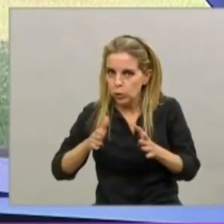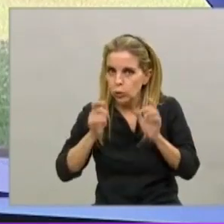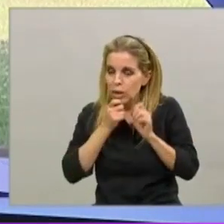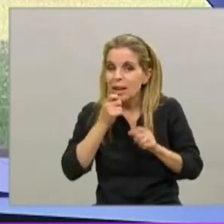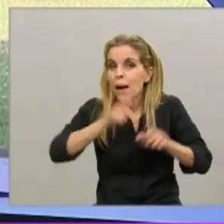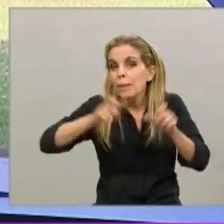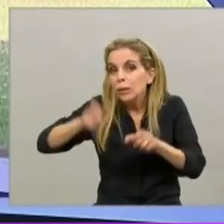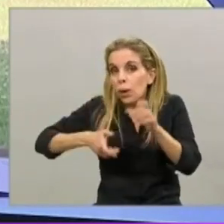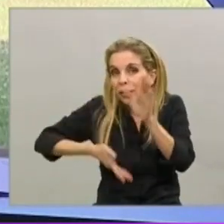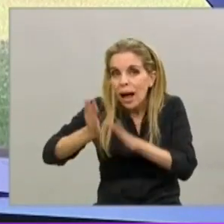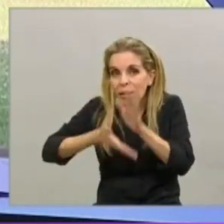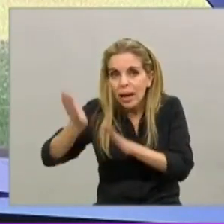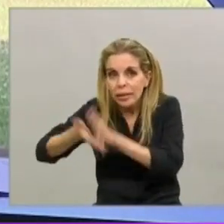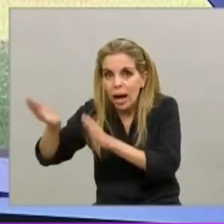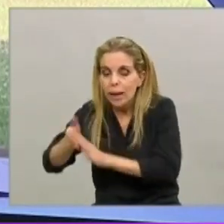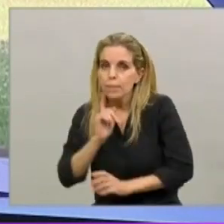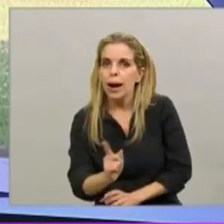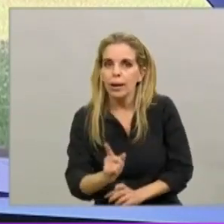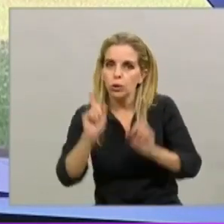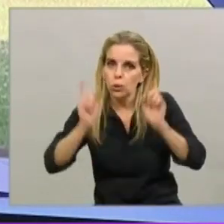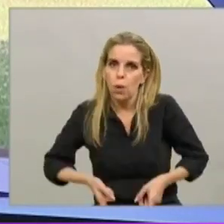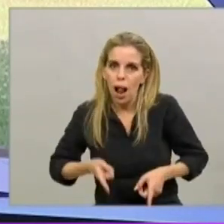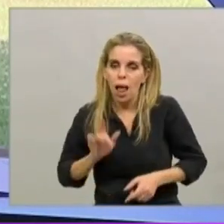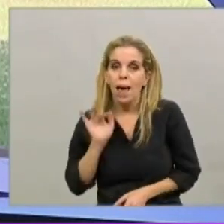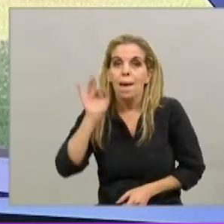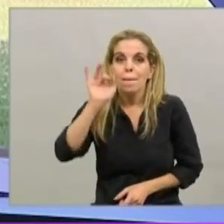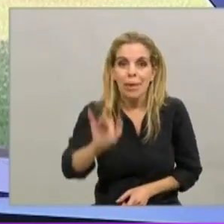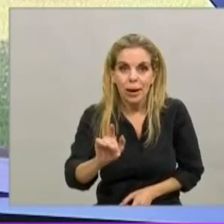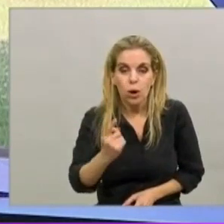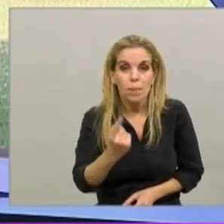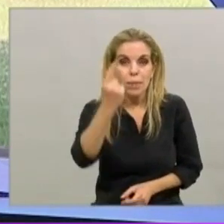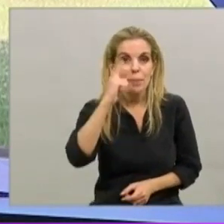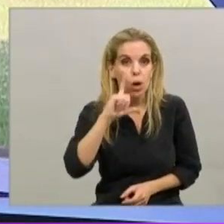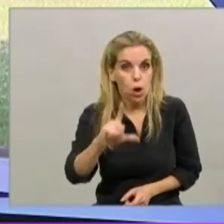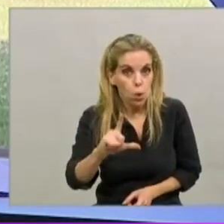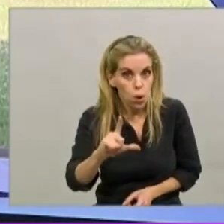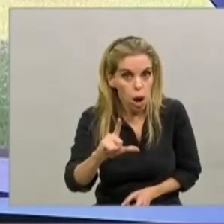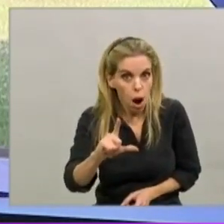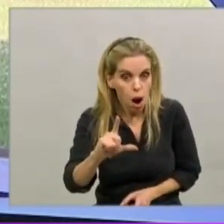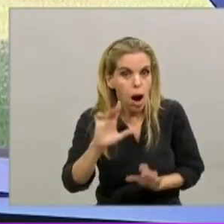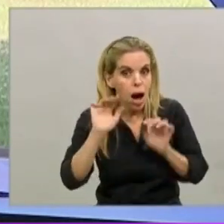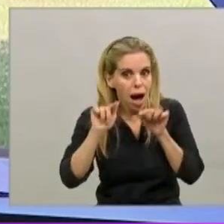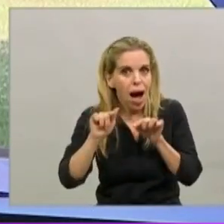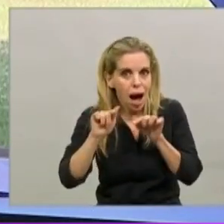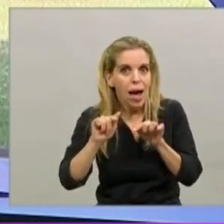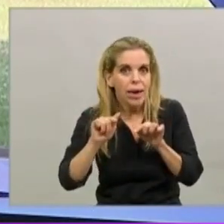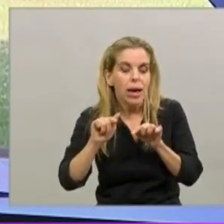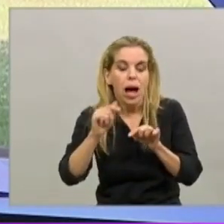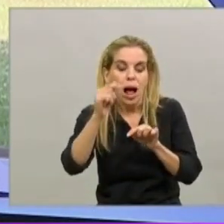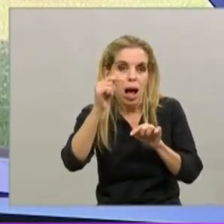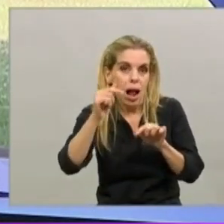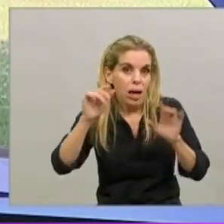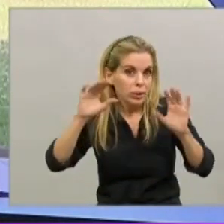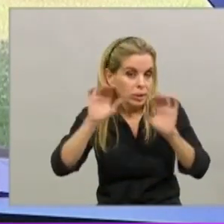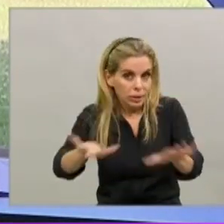riesgo. A partir del miércoles primero de julio, a las 0 horas, se restringe la actividad